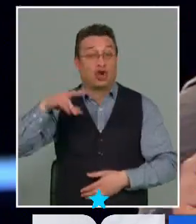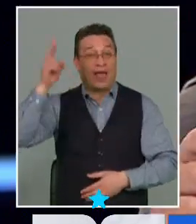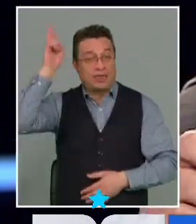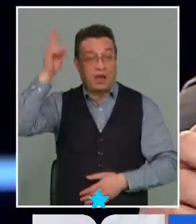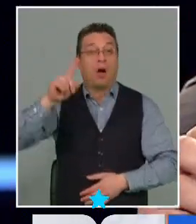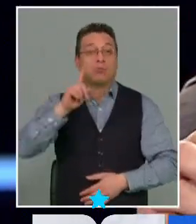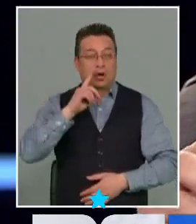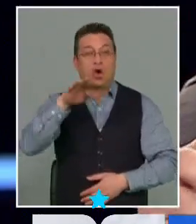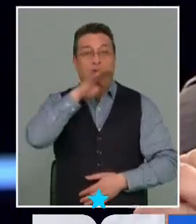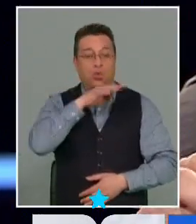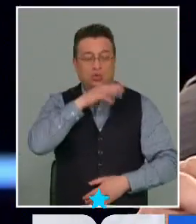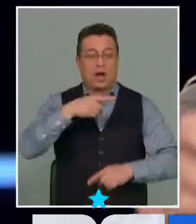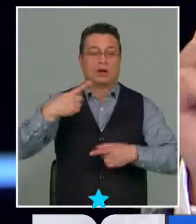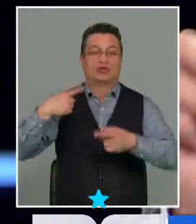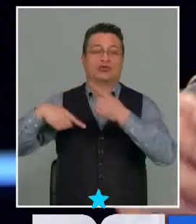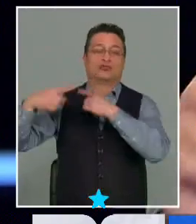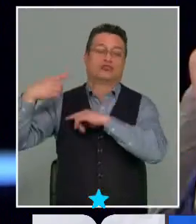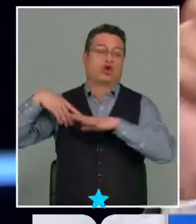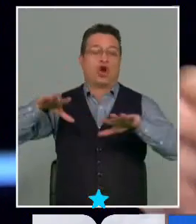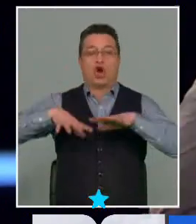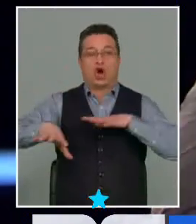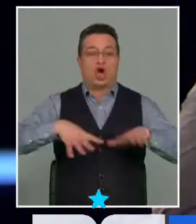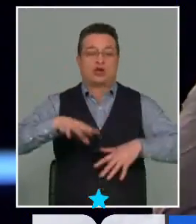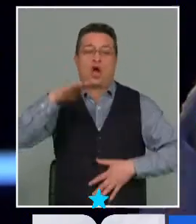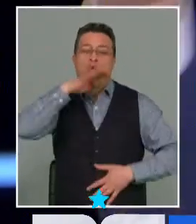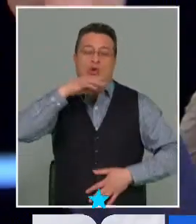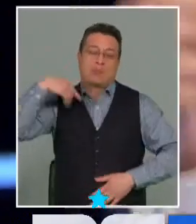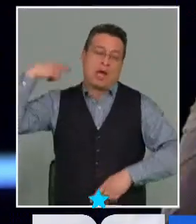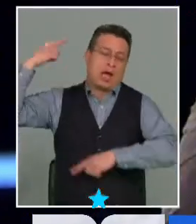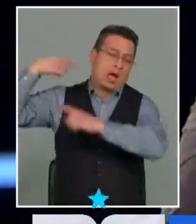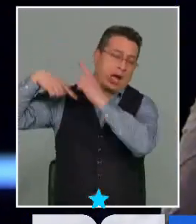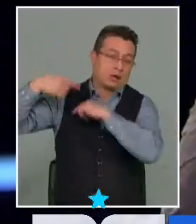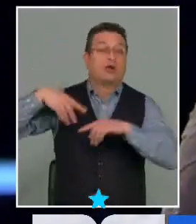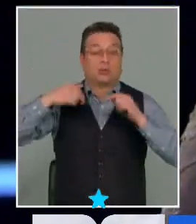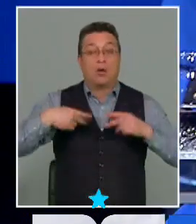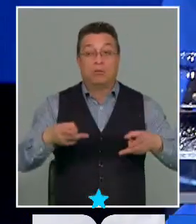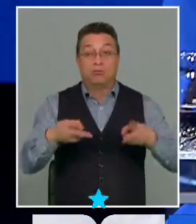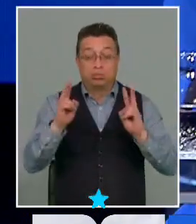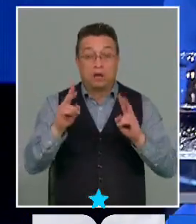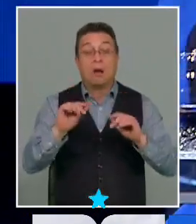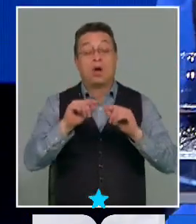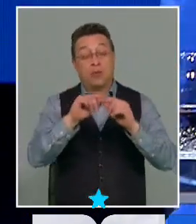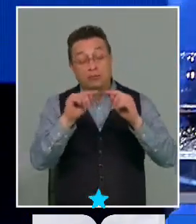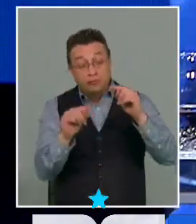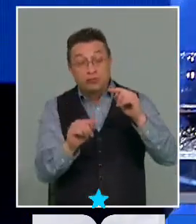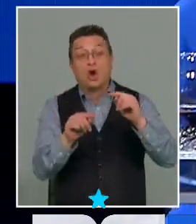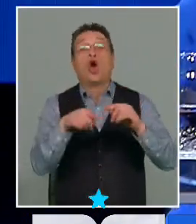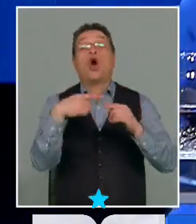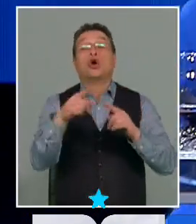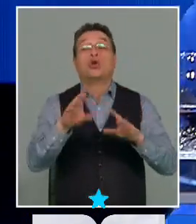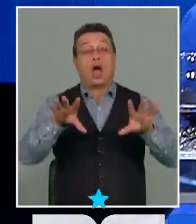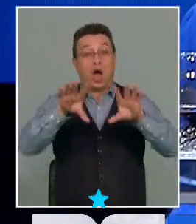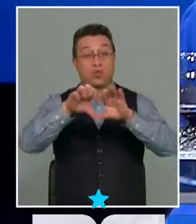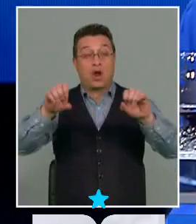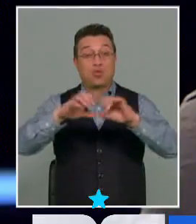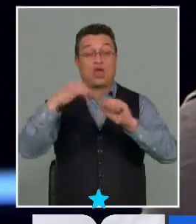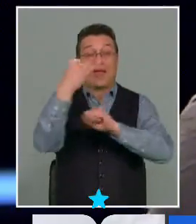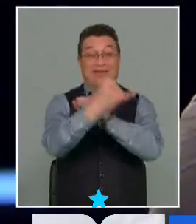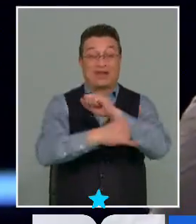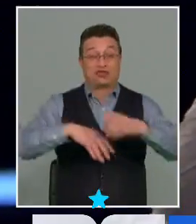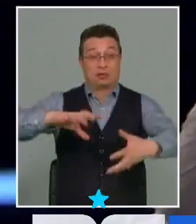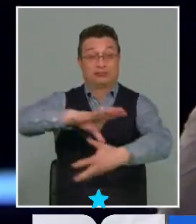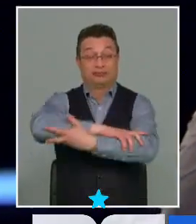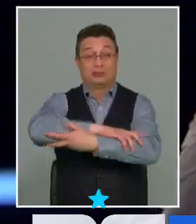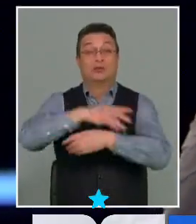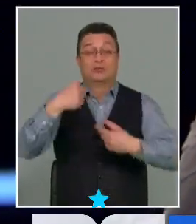utilizar los recursos que tradicionalmente han usado o han ocupado. Sigue, pero para hacerlo un poco más corta. Por ejemplo, según los tratados vigentes, el territorio